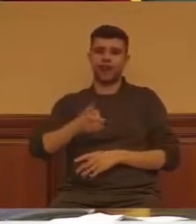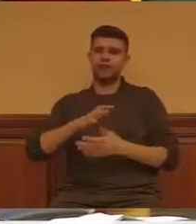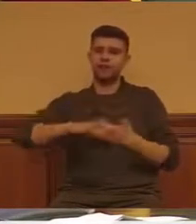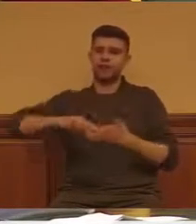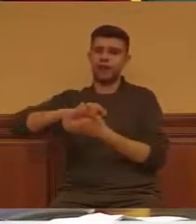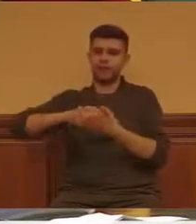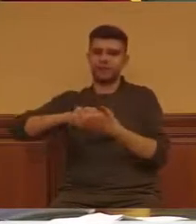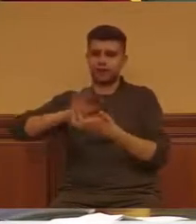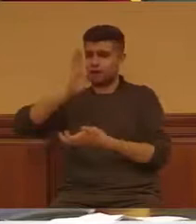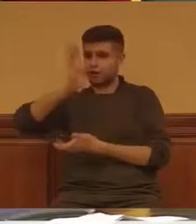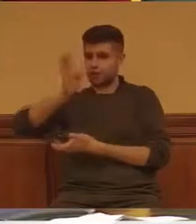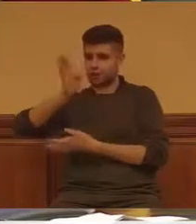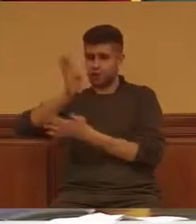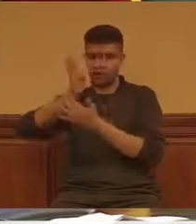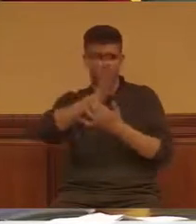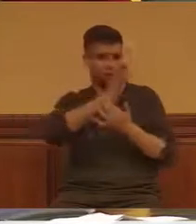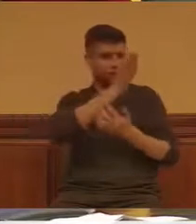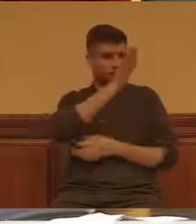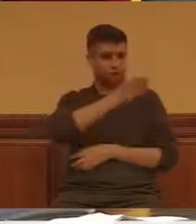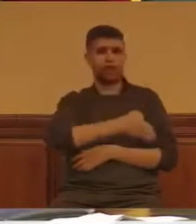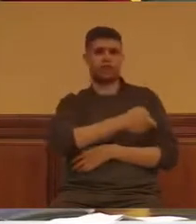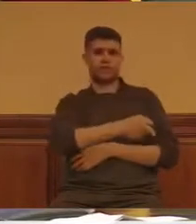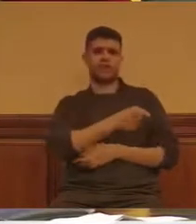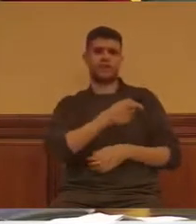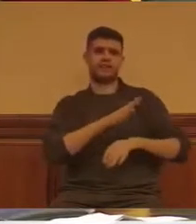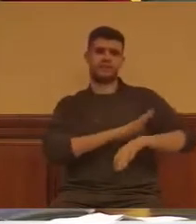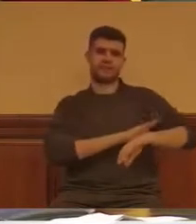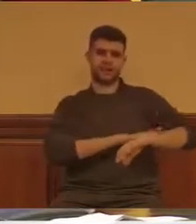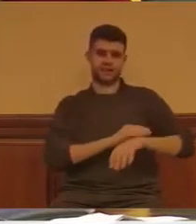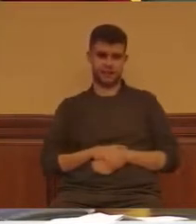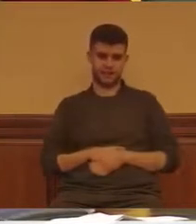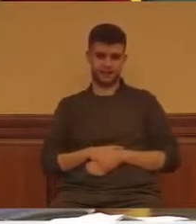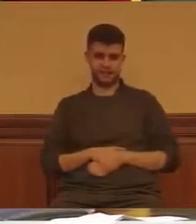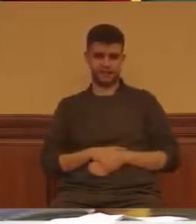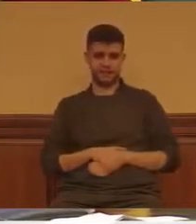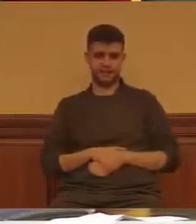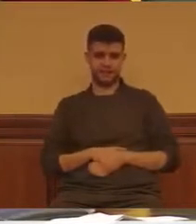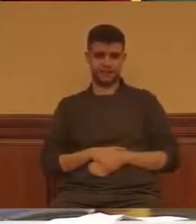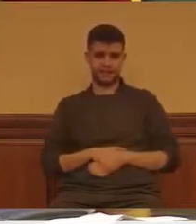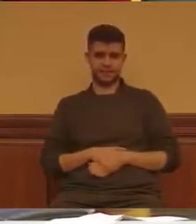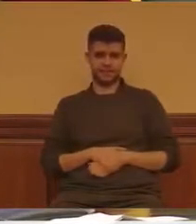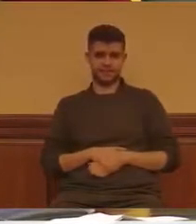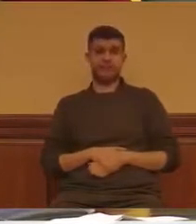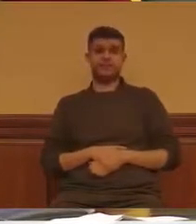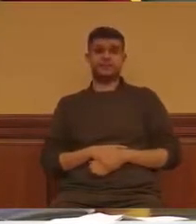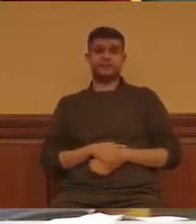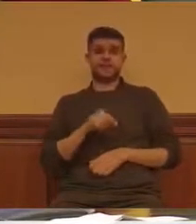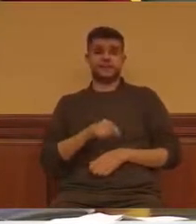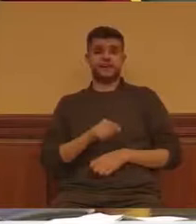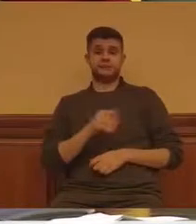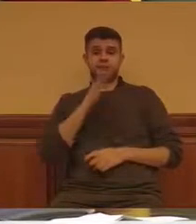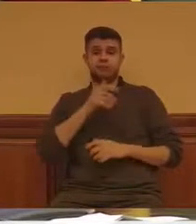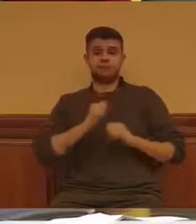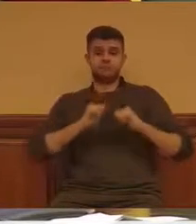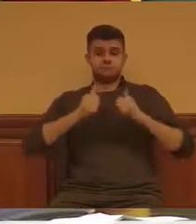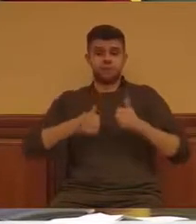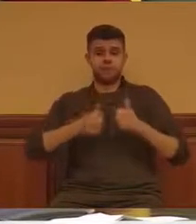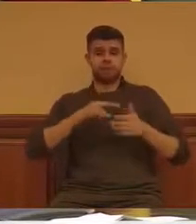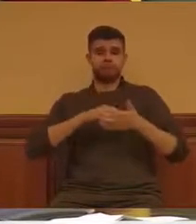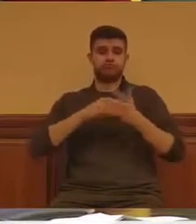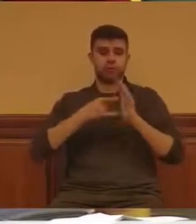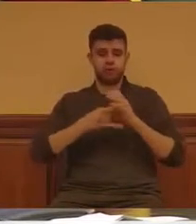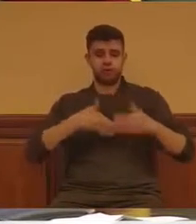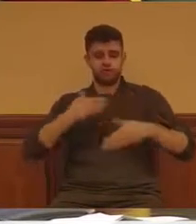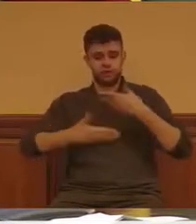escucha, el análisis riguroso de las causas y la puesta en marcha de las soluciones? No debe interpelarnos que un sector